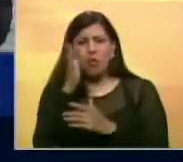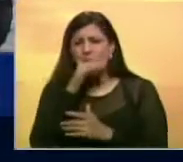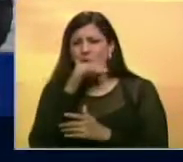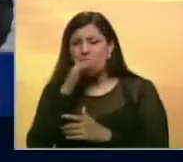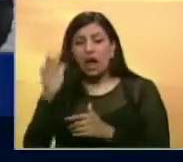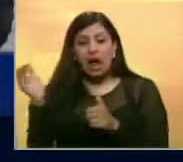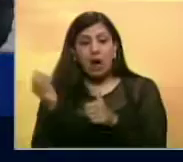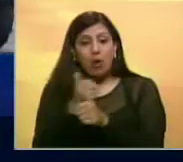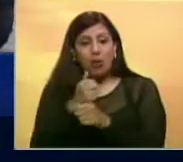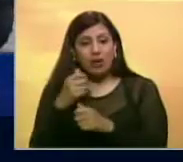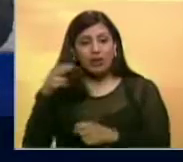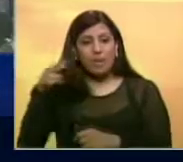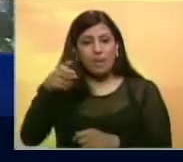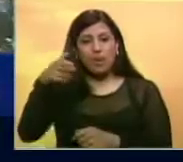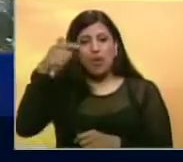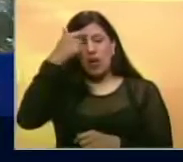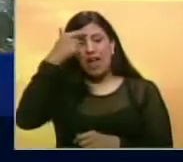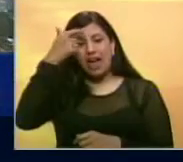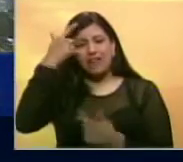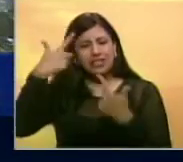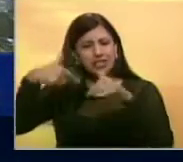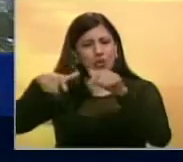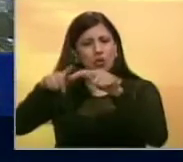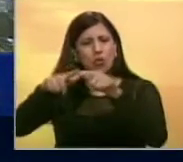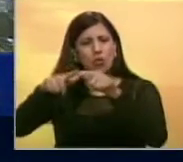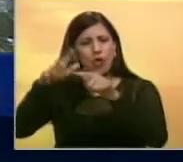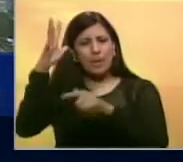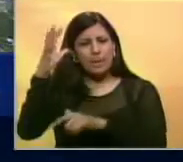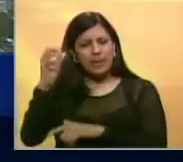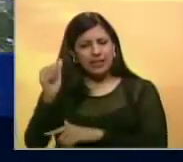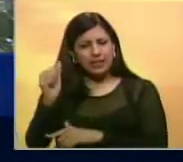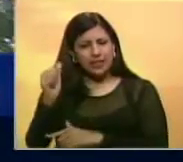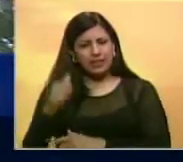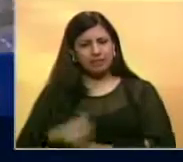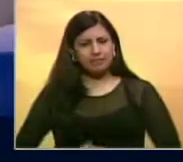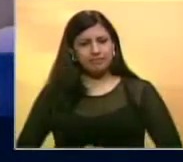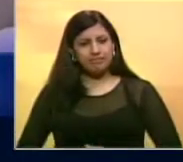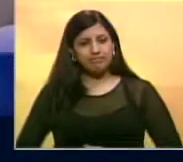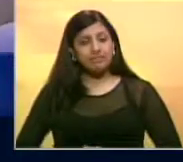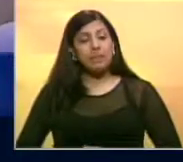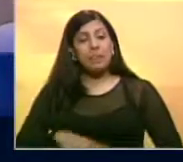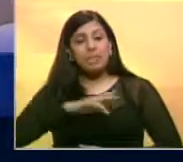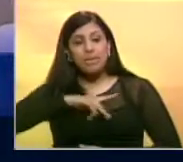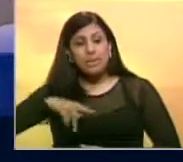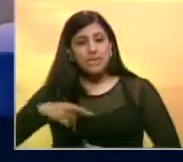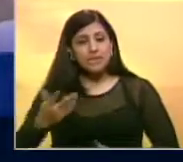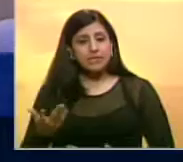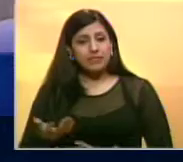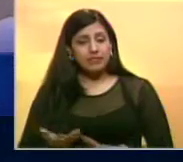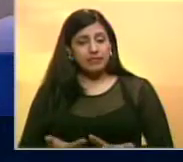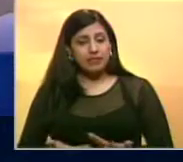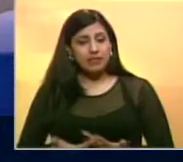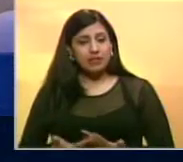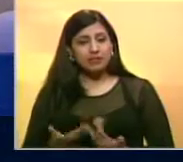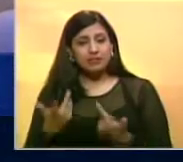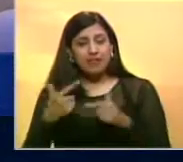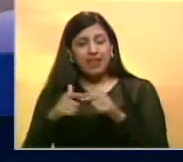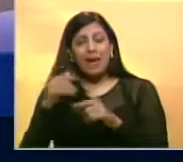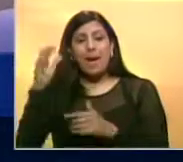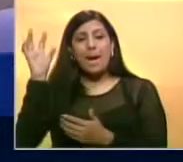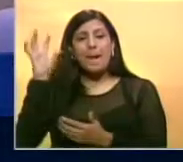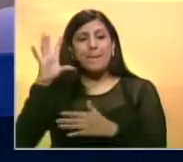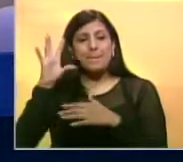Su cuerpo fue hallado con un disparo en la cabeza en el sector San Isidro de Filas de Mariche. Tuvimos hasta la medicatura de